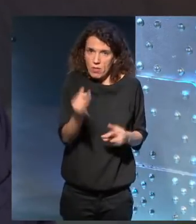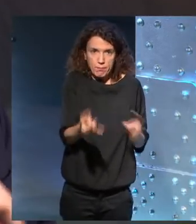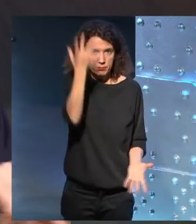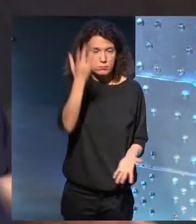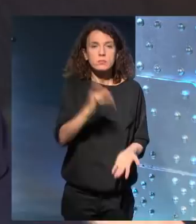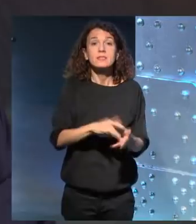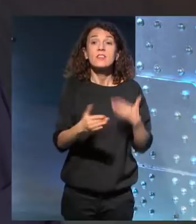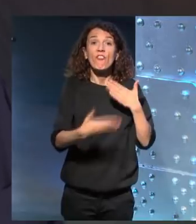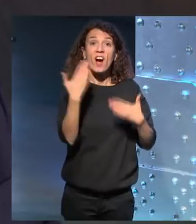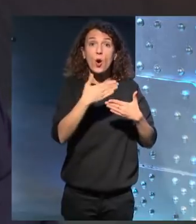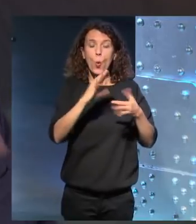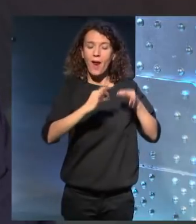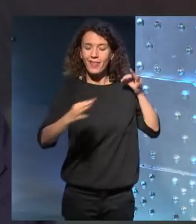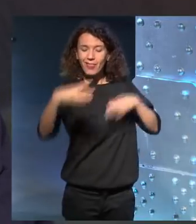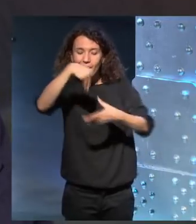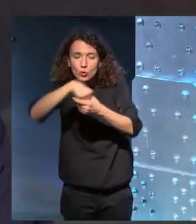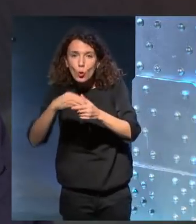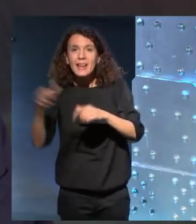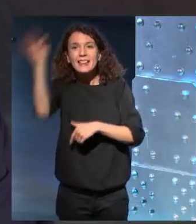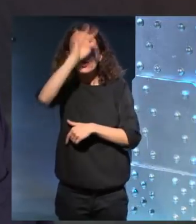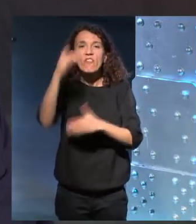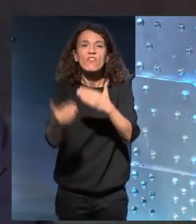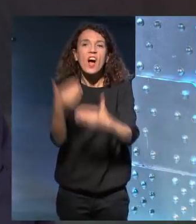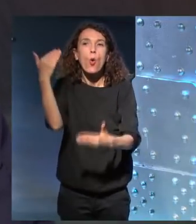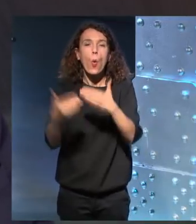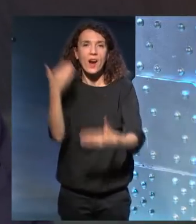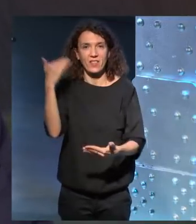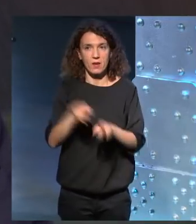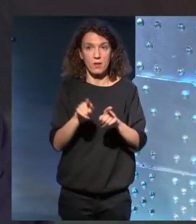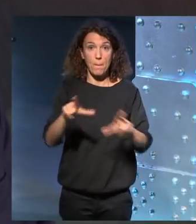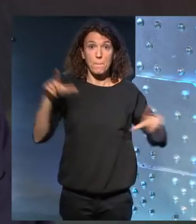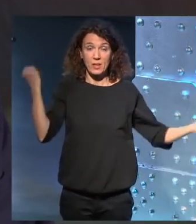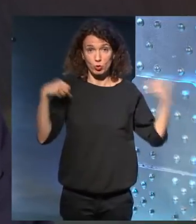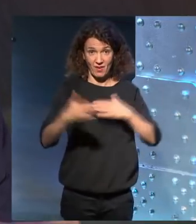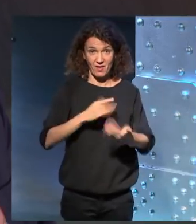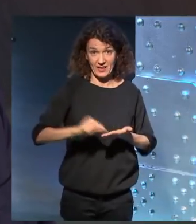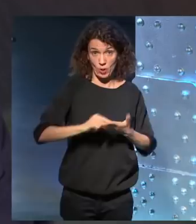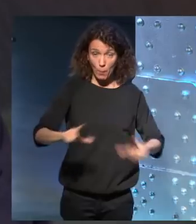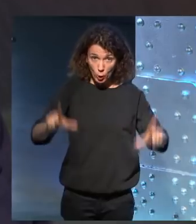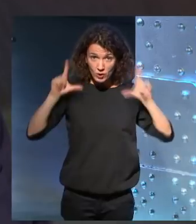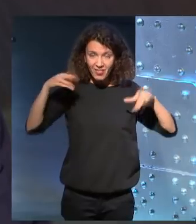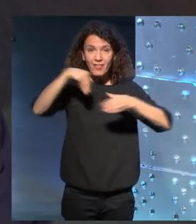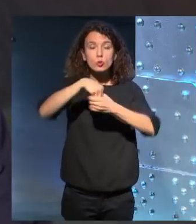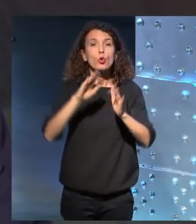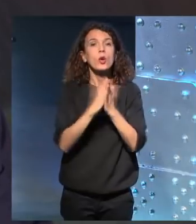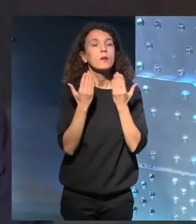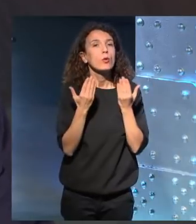Tirando del hilo de la vanguardia, también en Prince hay una teoría de la vanguardia, el personaje, el escritor, el protagonista del libro,